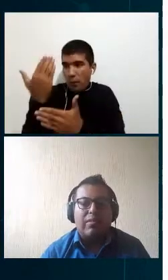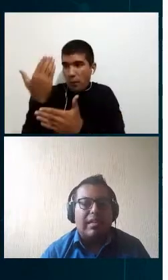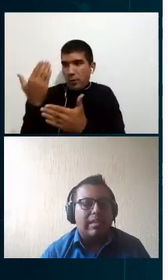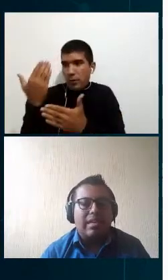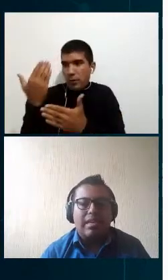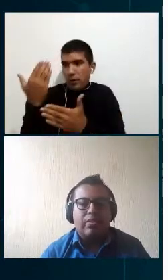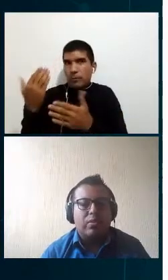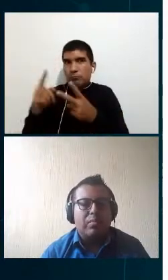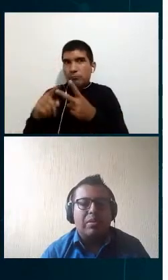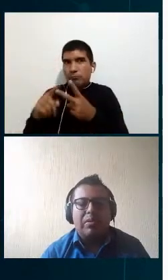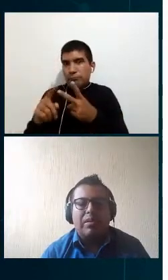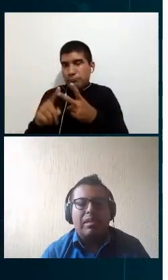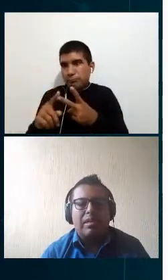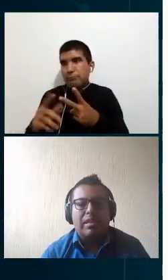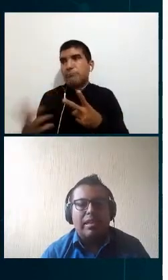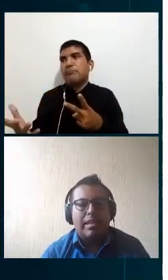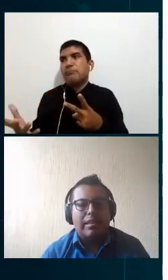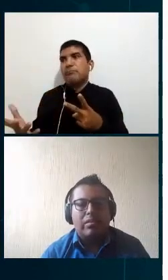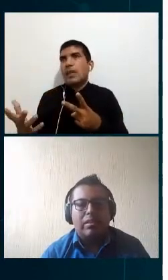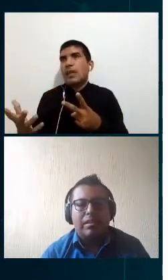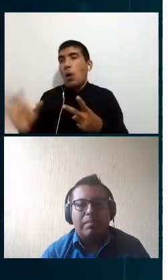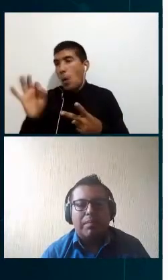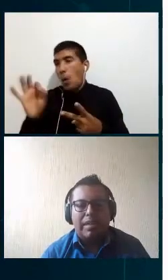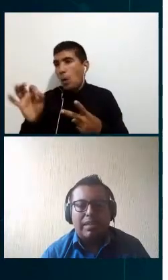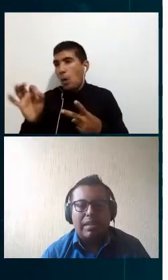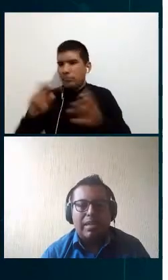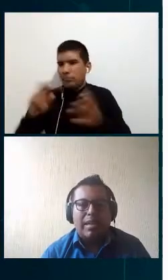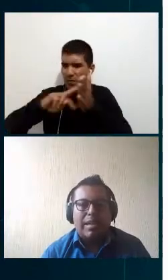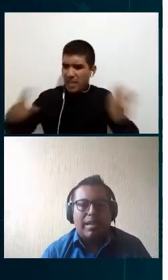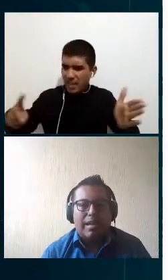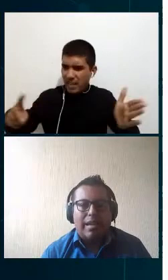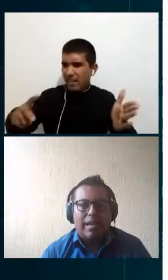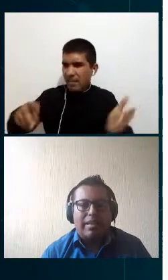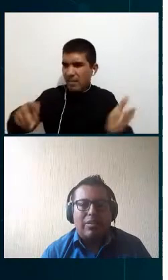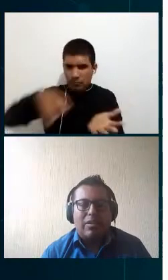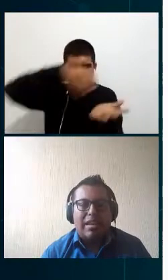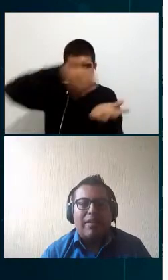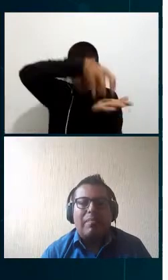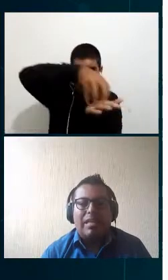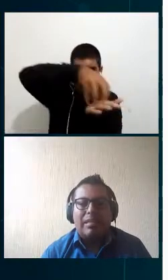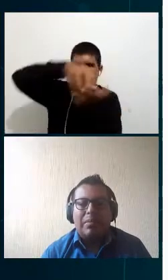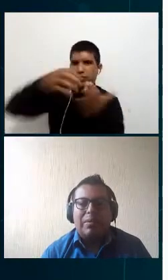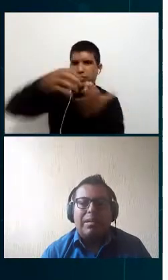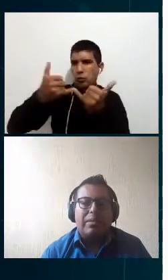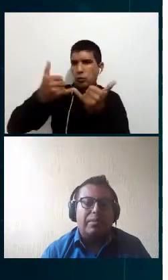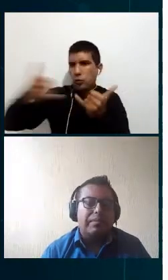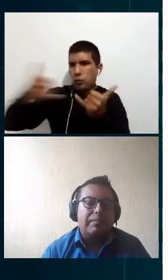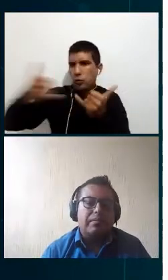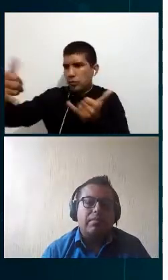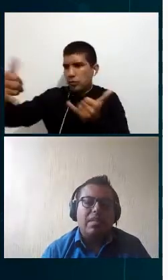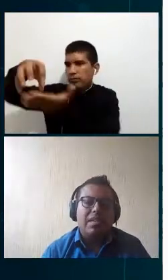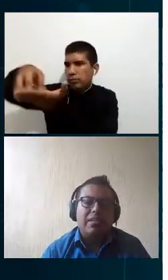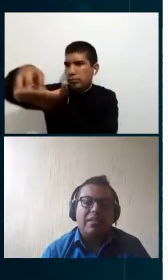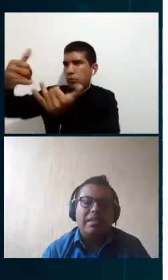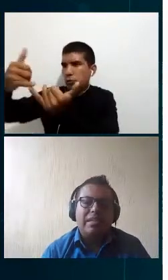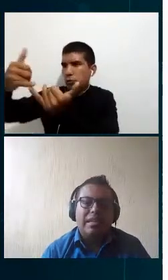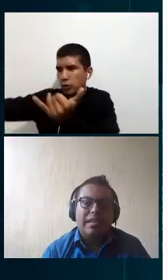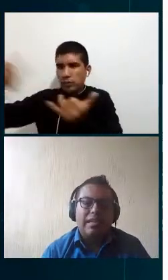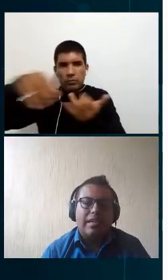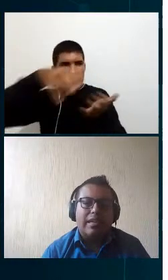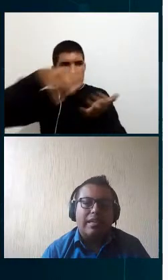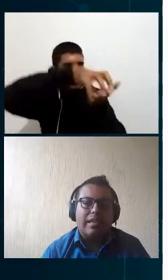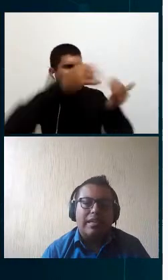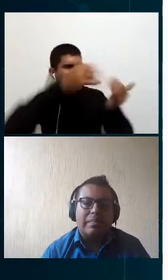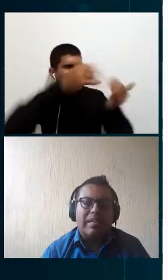OMS con el SCADA es súper importante es donde la tecnología va más aportando y entonces